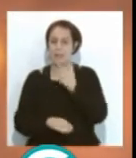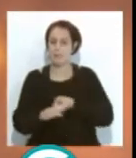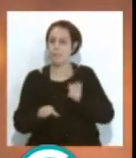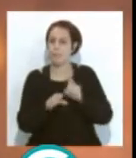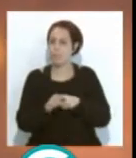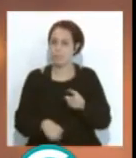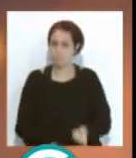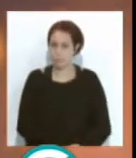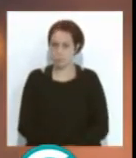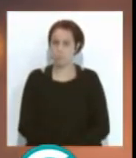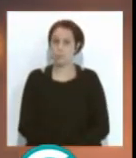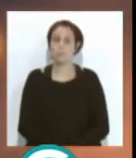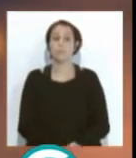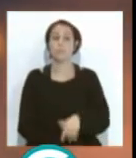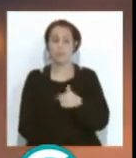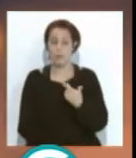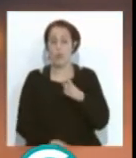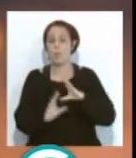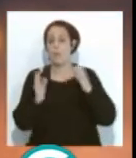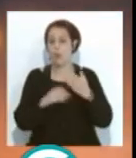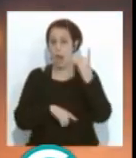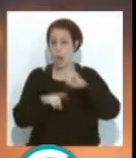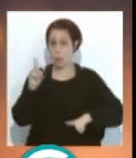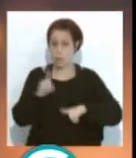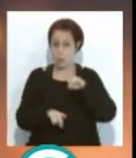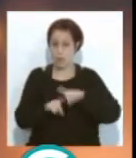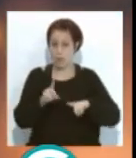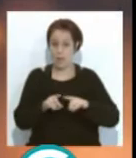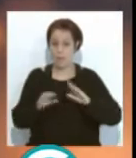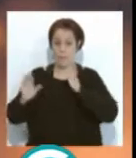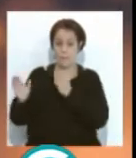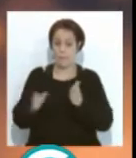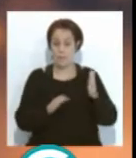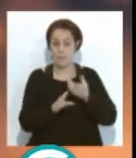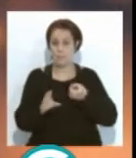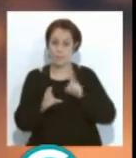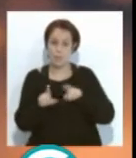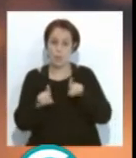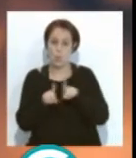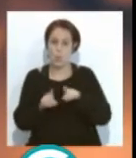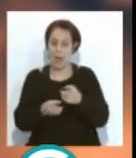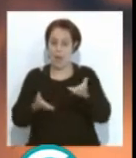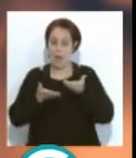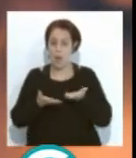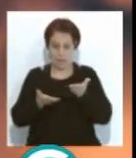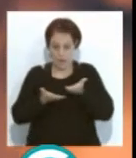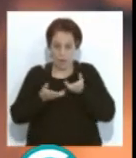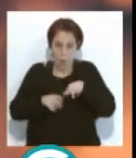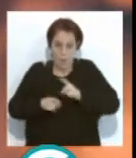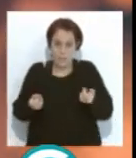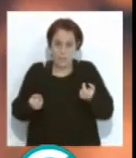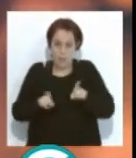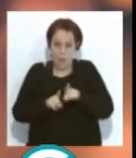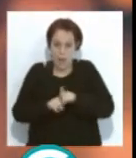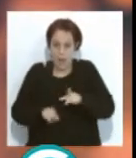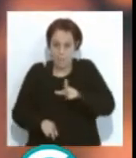decía Luis, hay agrupaciones que consiguen el pase como un regalo. Y es que, en realidad, el pase no tendría que ser un regalo. Tendría que ser un mérito